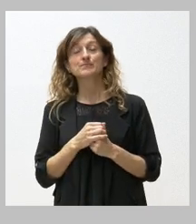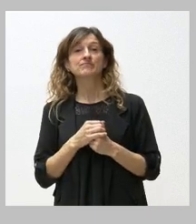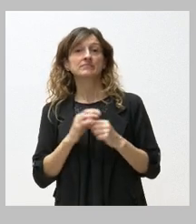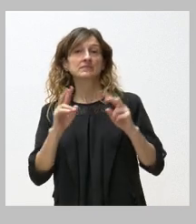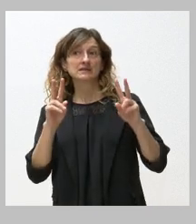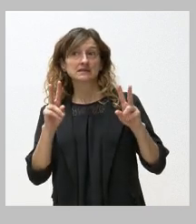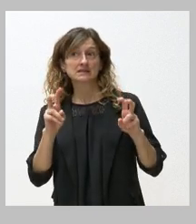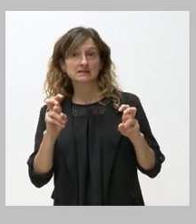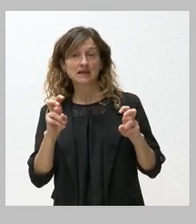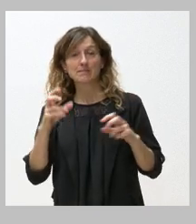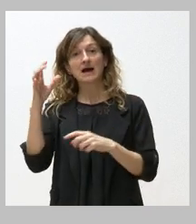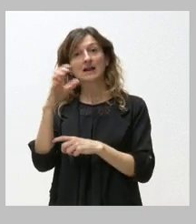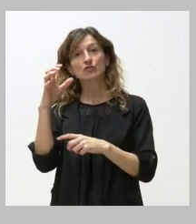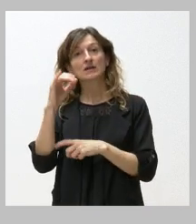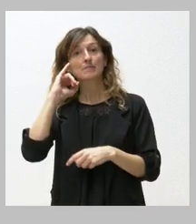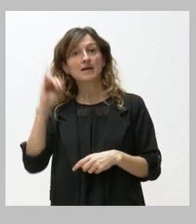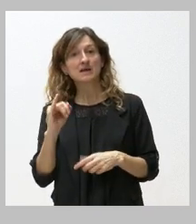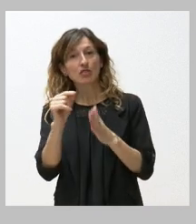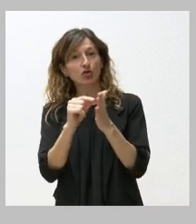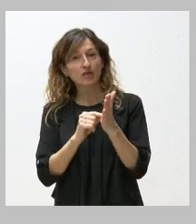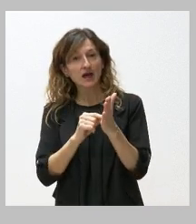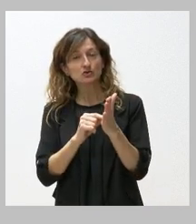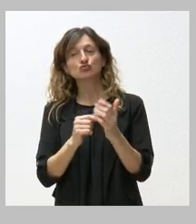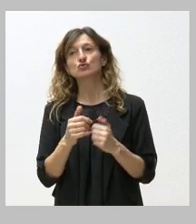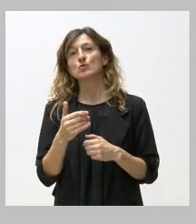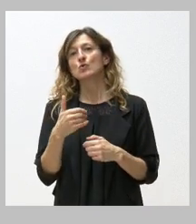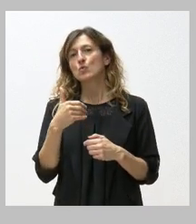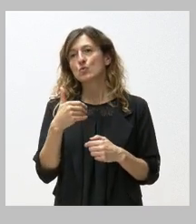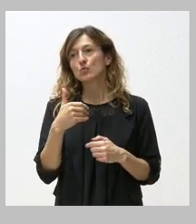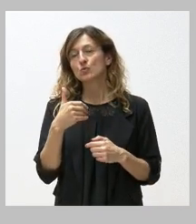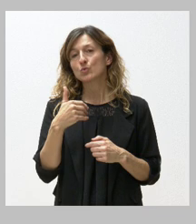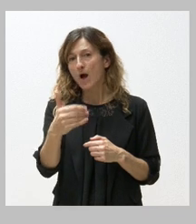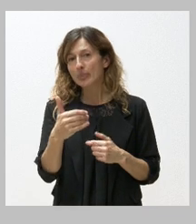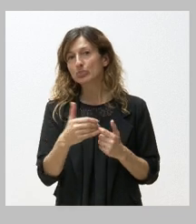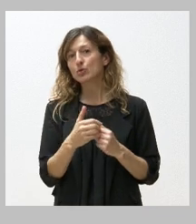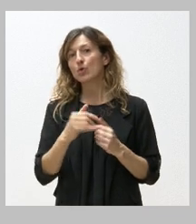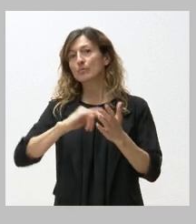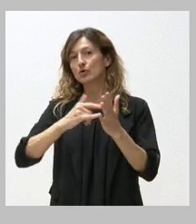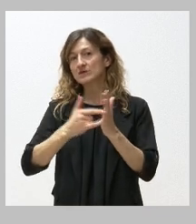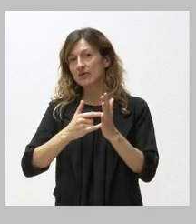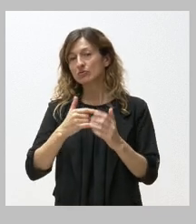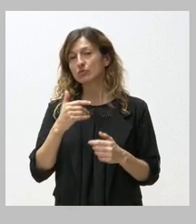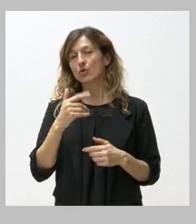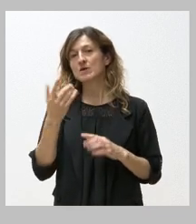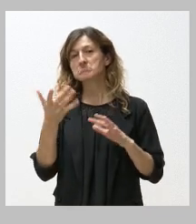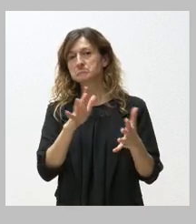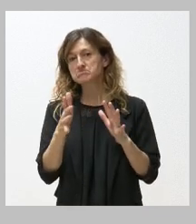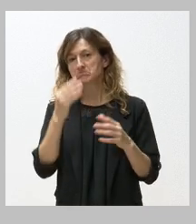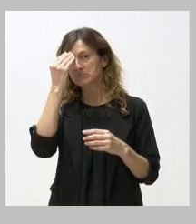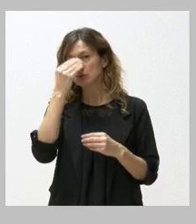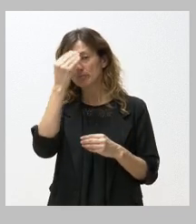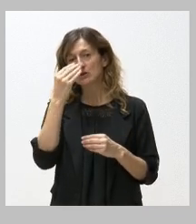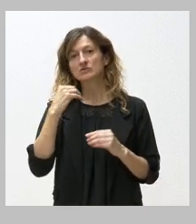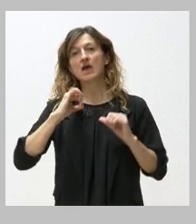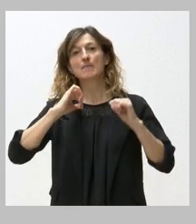radioterapia en el Vierto cuando va a estar redactado el proyecto y cuando calculan que se pueden